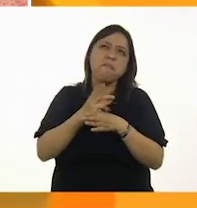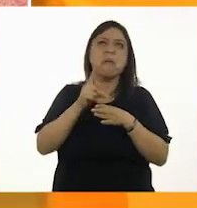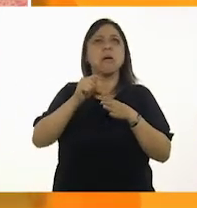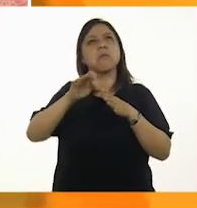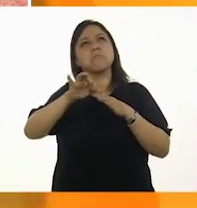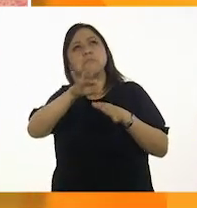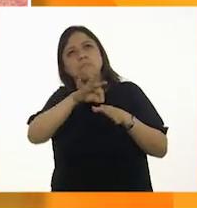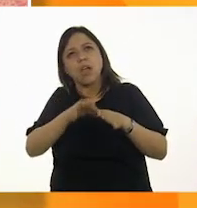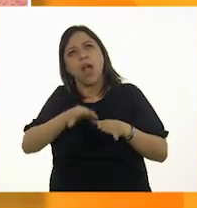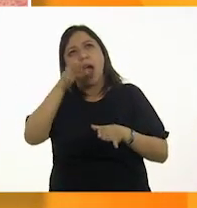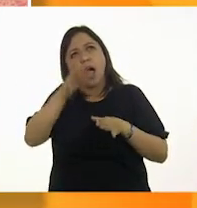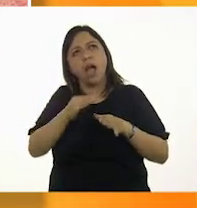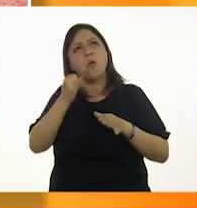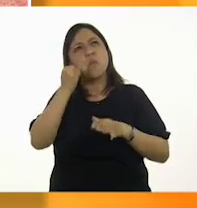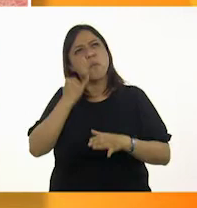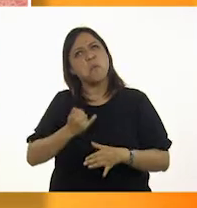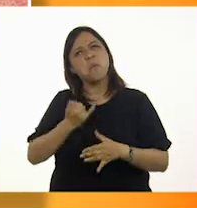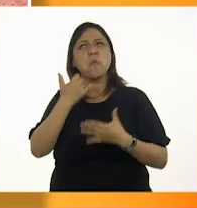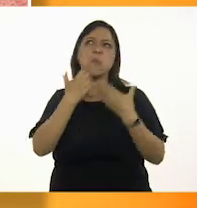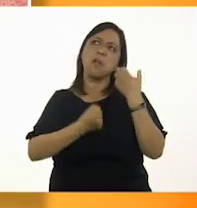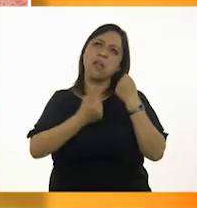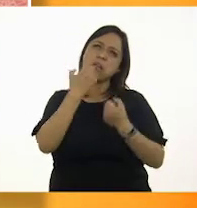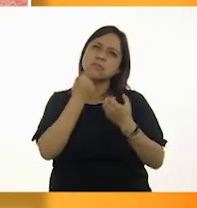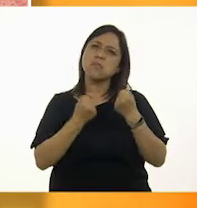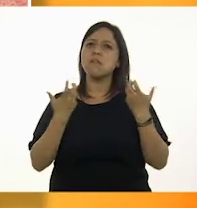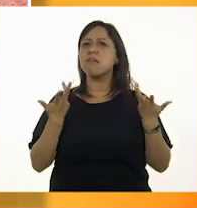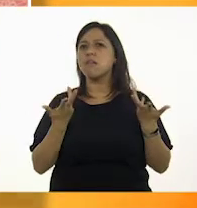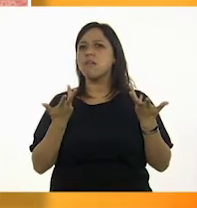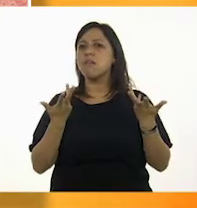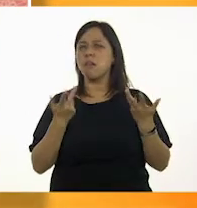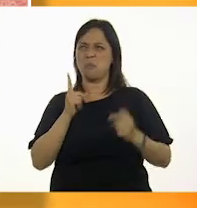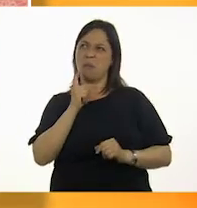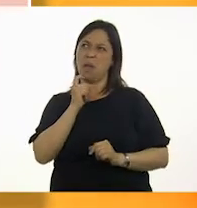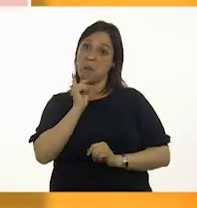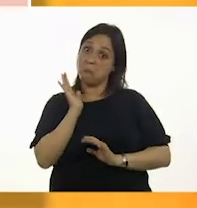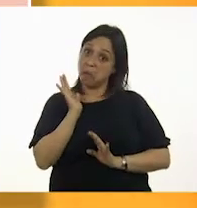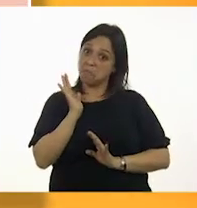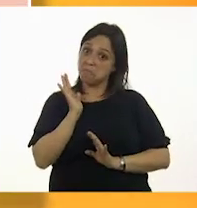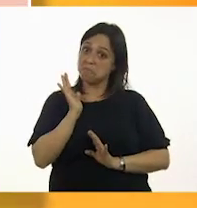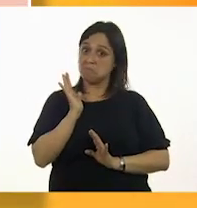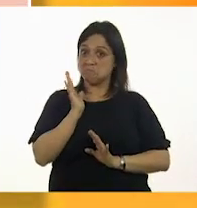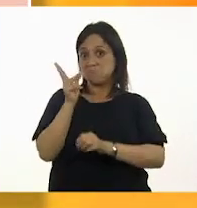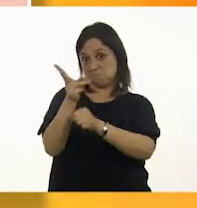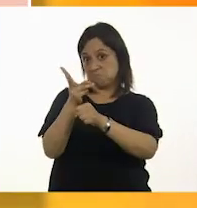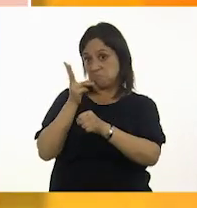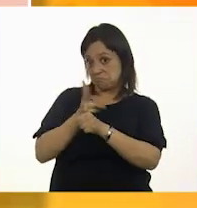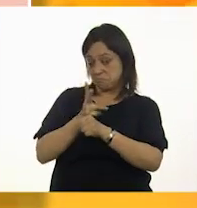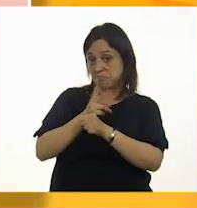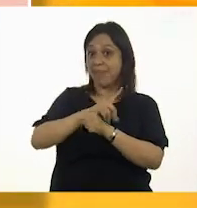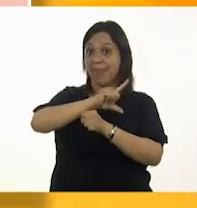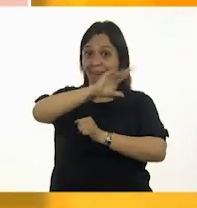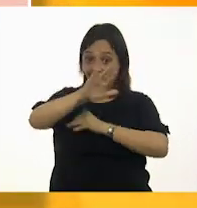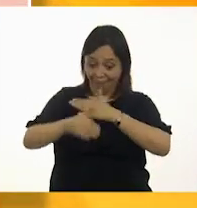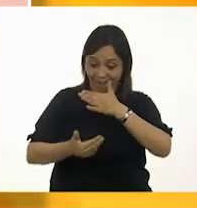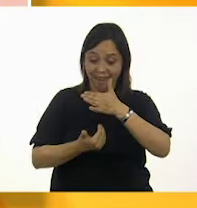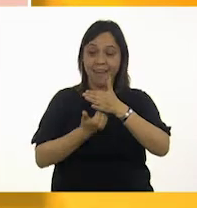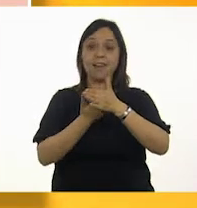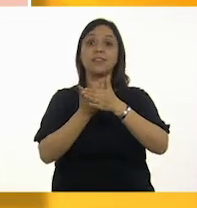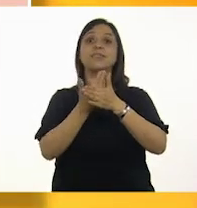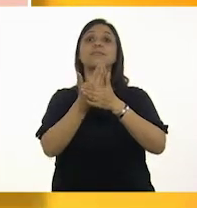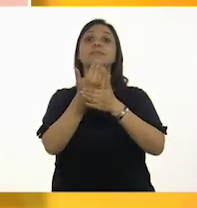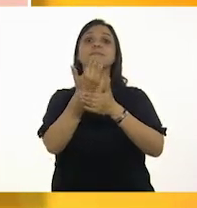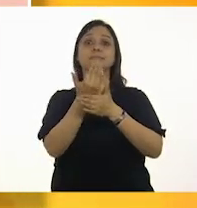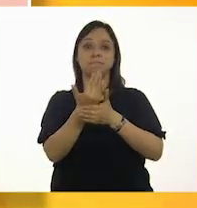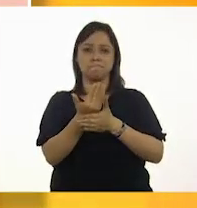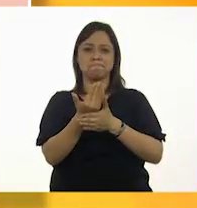o jugo, o leche, o agua. A la mañana siguiente, Hugo pone su